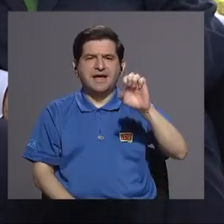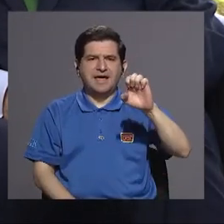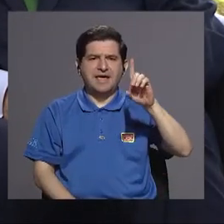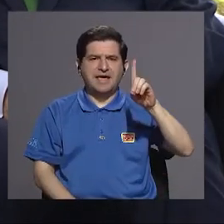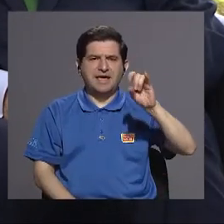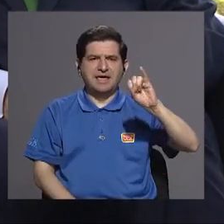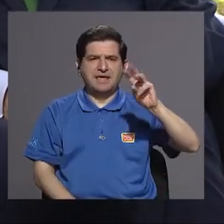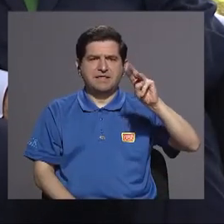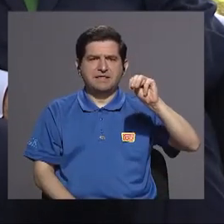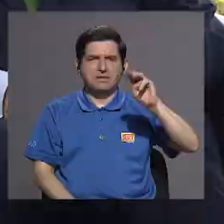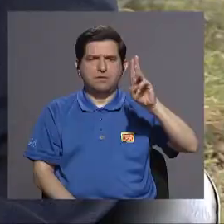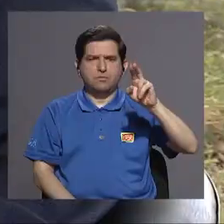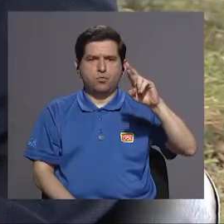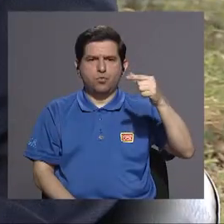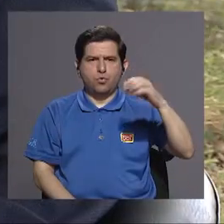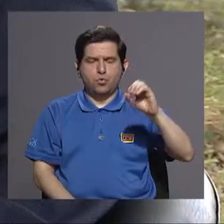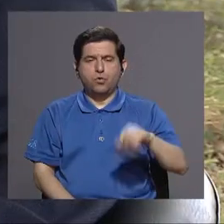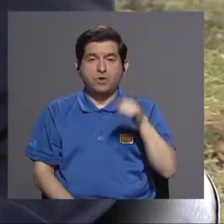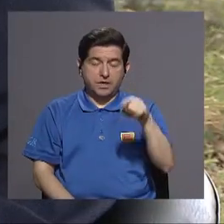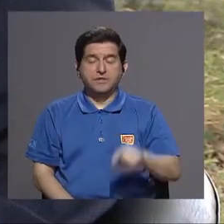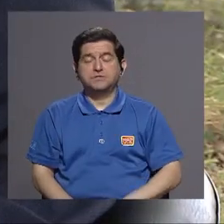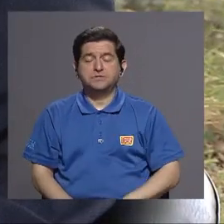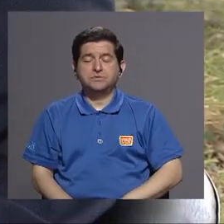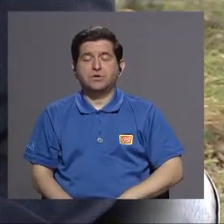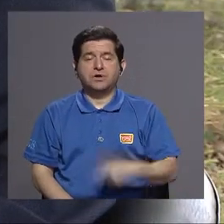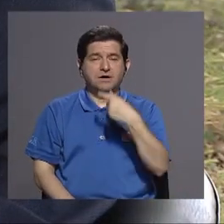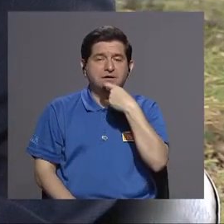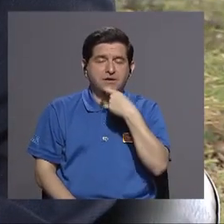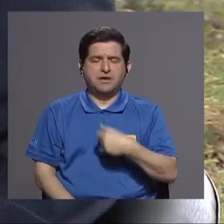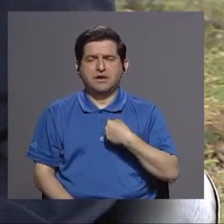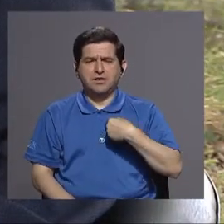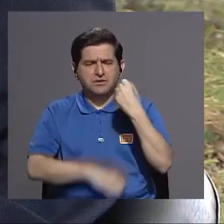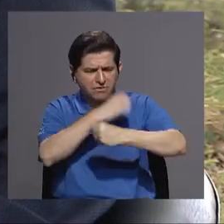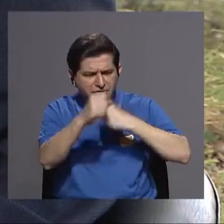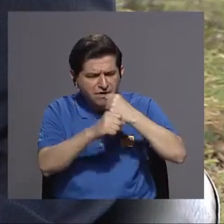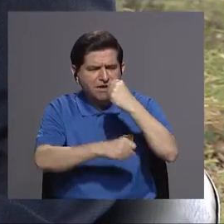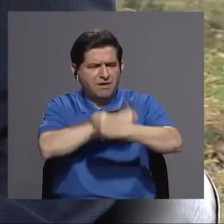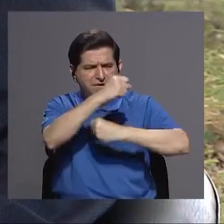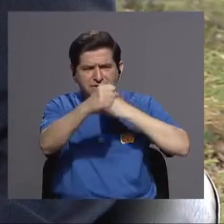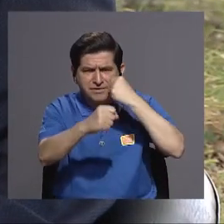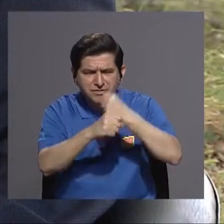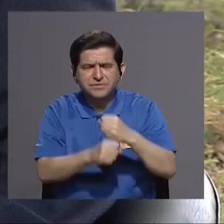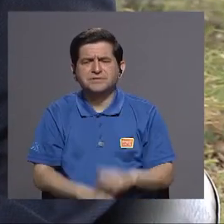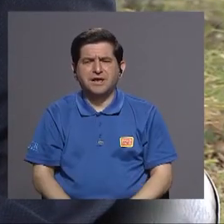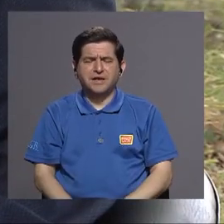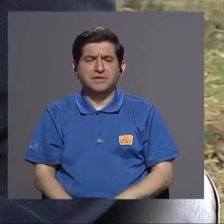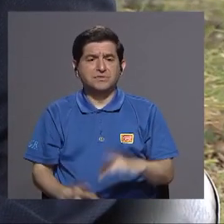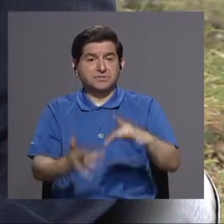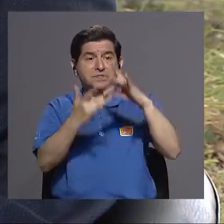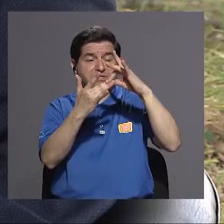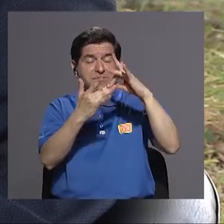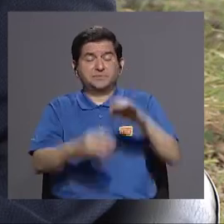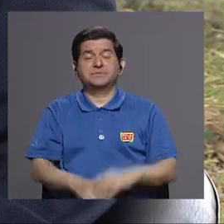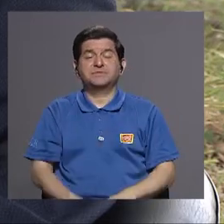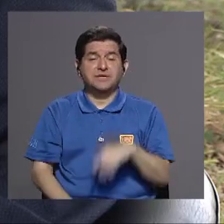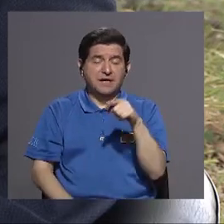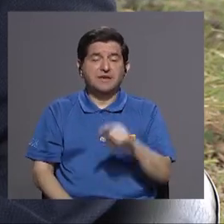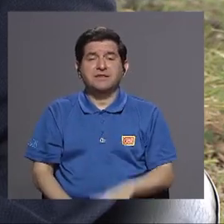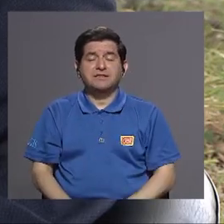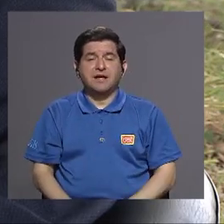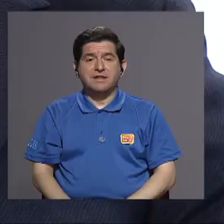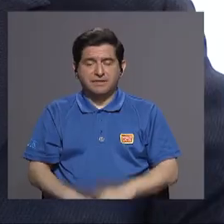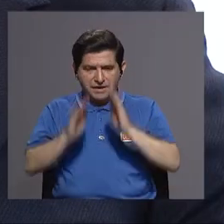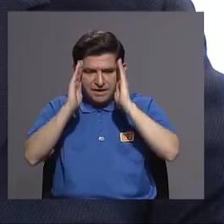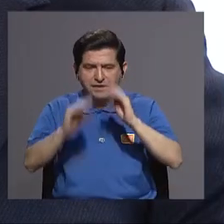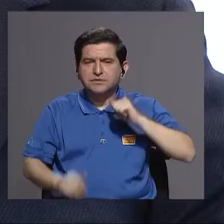edimburgo en la gran bretaña donde vi varios años haciendo la especialidad de geriatría y